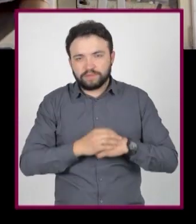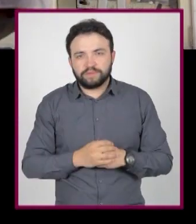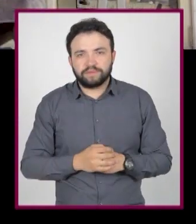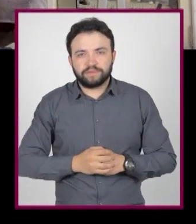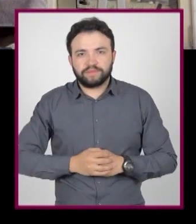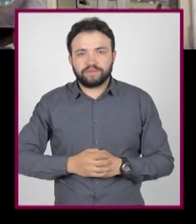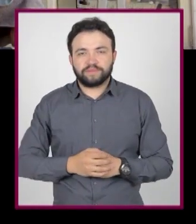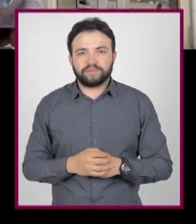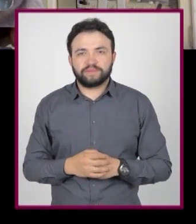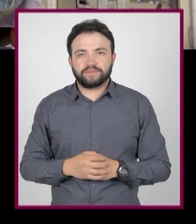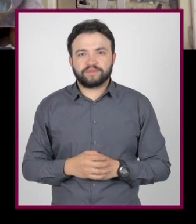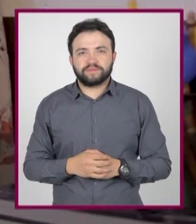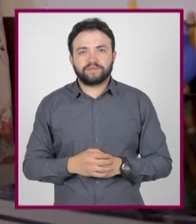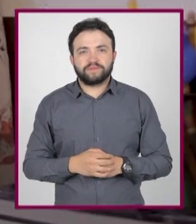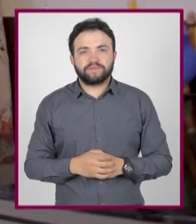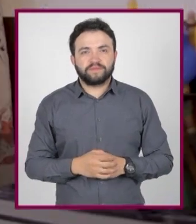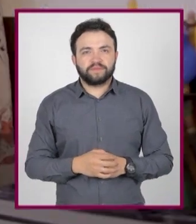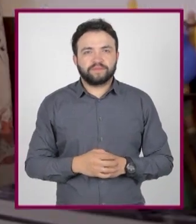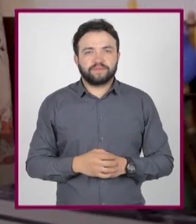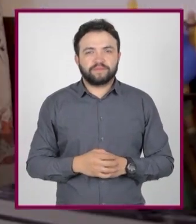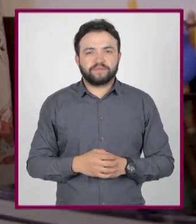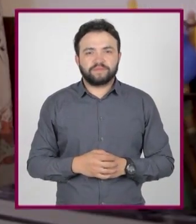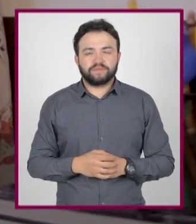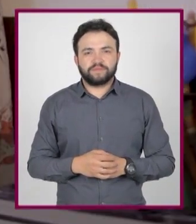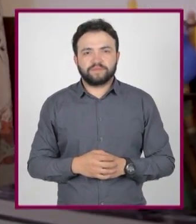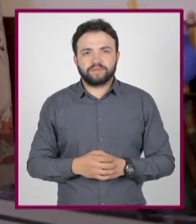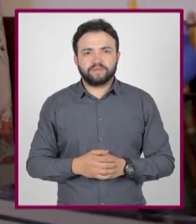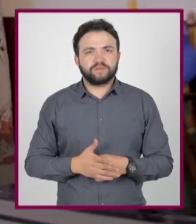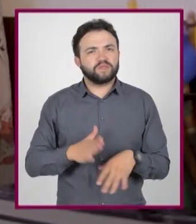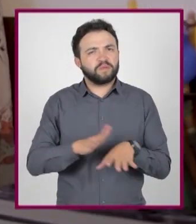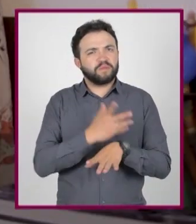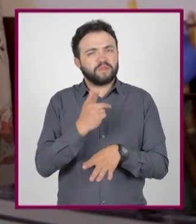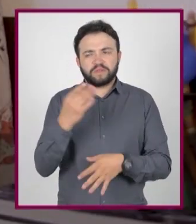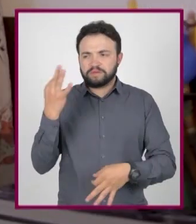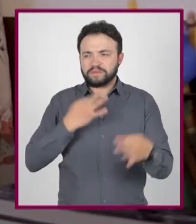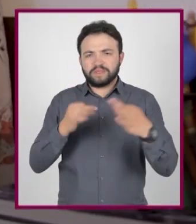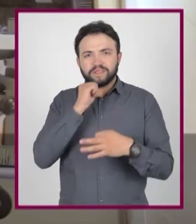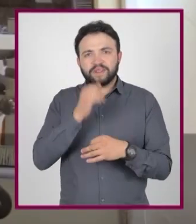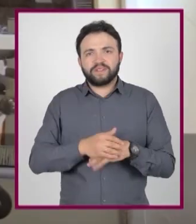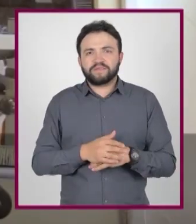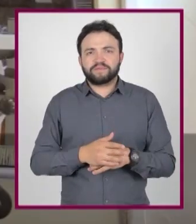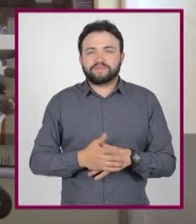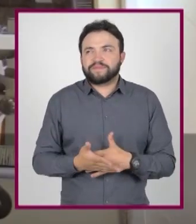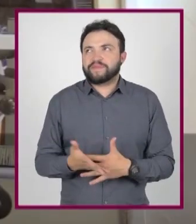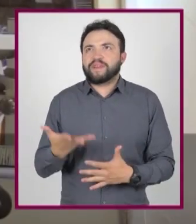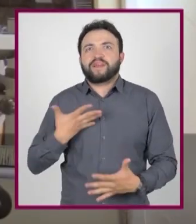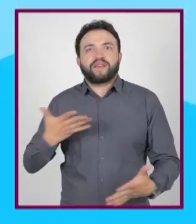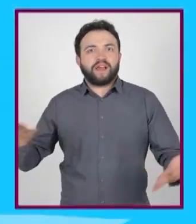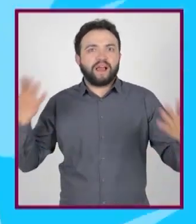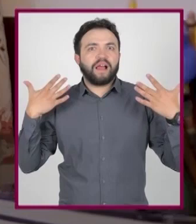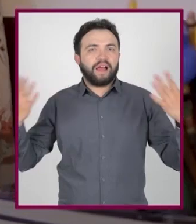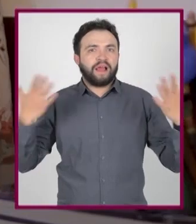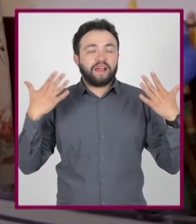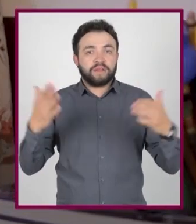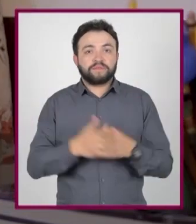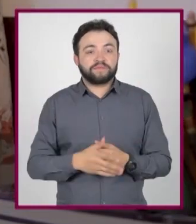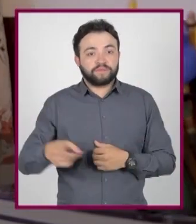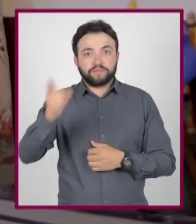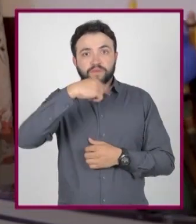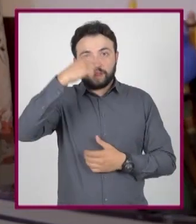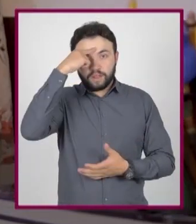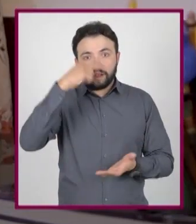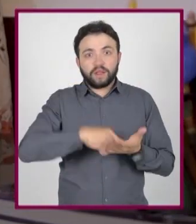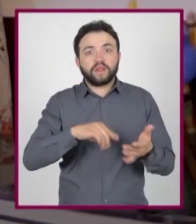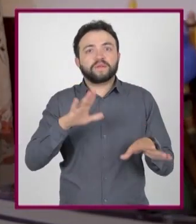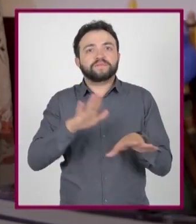Y curiosos. Juanma, ¿por qué estás en esas fachas? Pues es que hace calor. Muchas